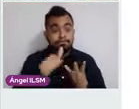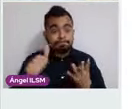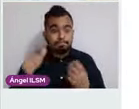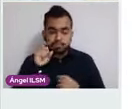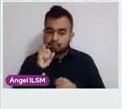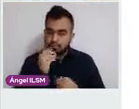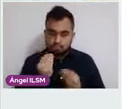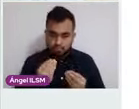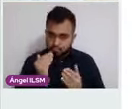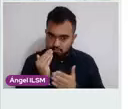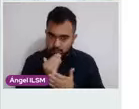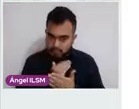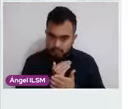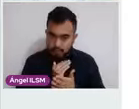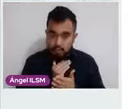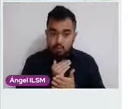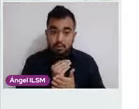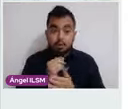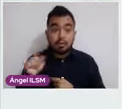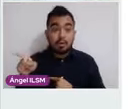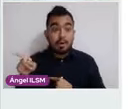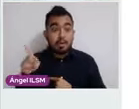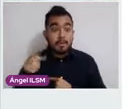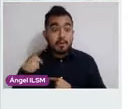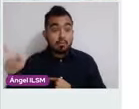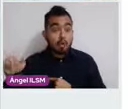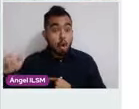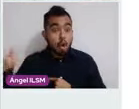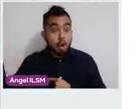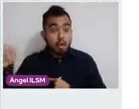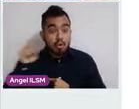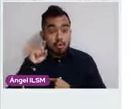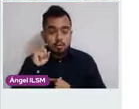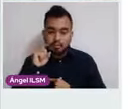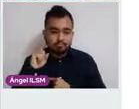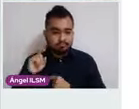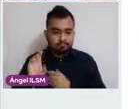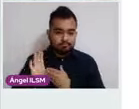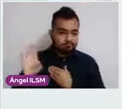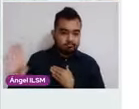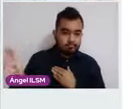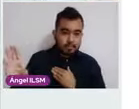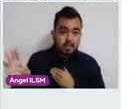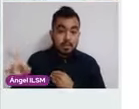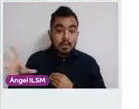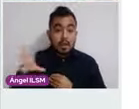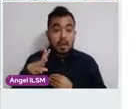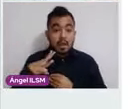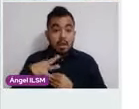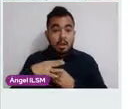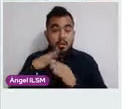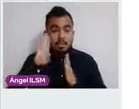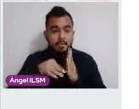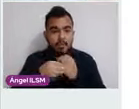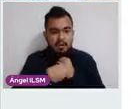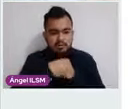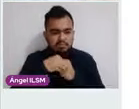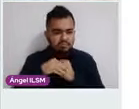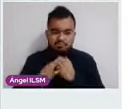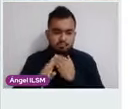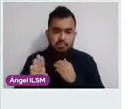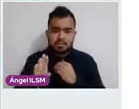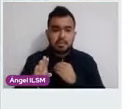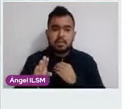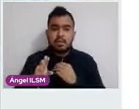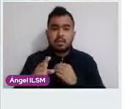relaciones con personas que hayan tenido muchas parejas sexuales, evitar relaciones con personas que presenten verrugas genitales, evitar el tabaquismo